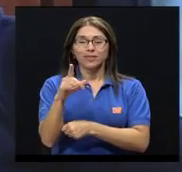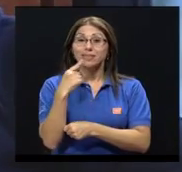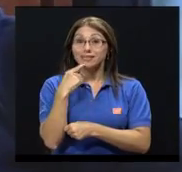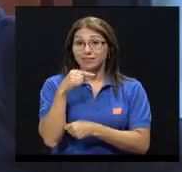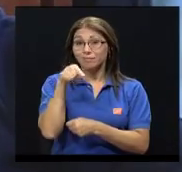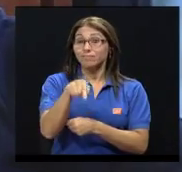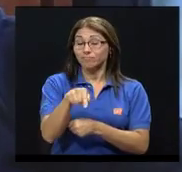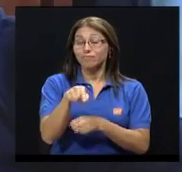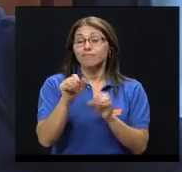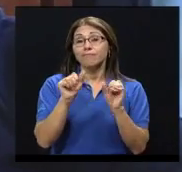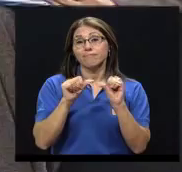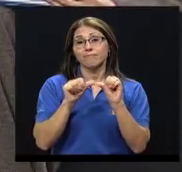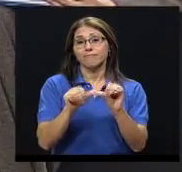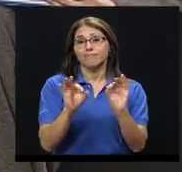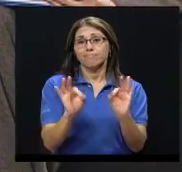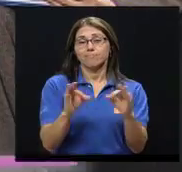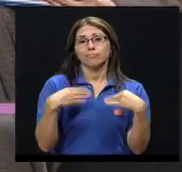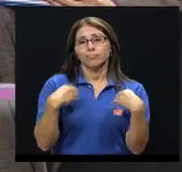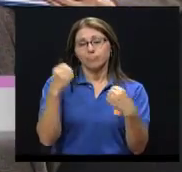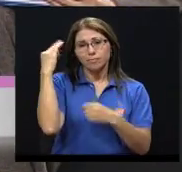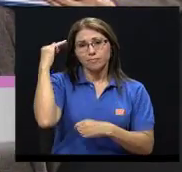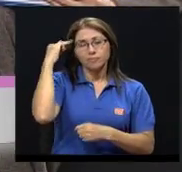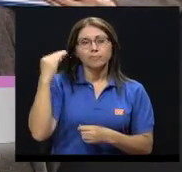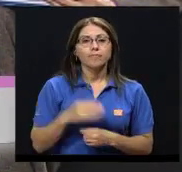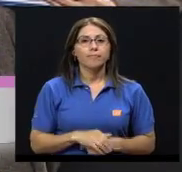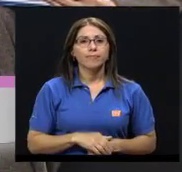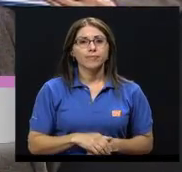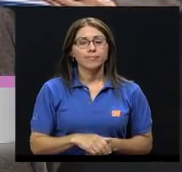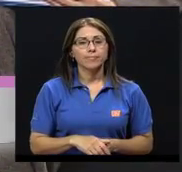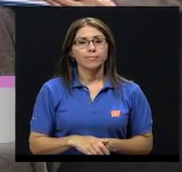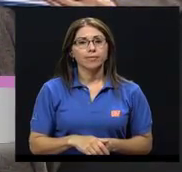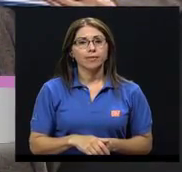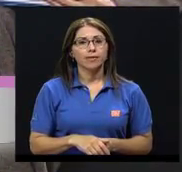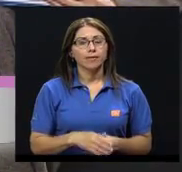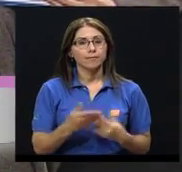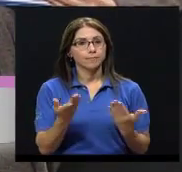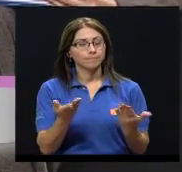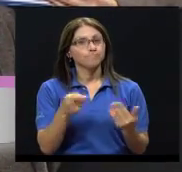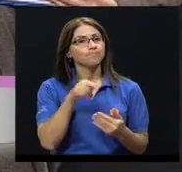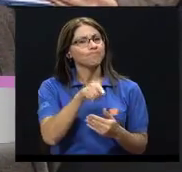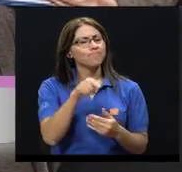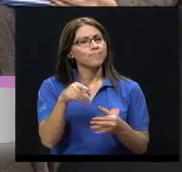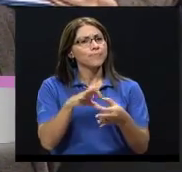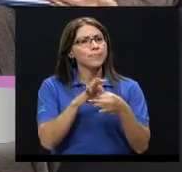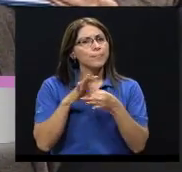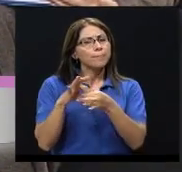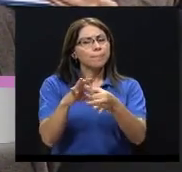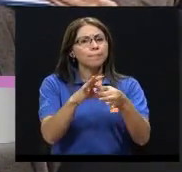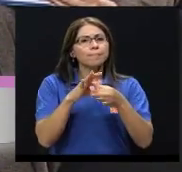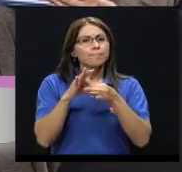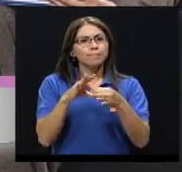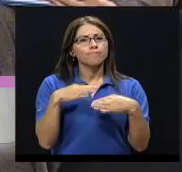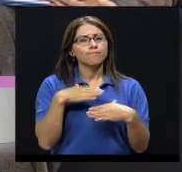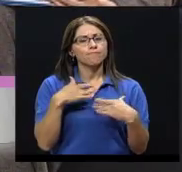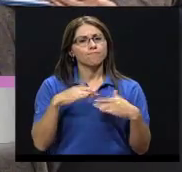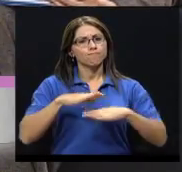sostenía la salud mental. Qué curioso. En cuanto a esto de relaciones satisfactorias,